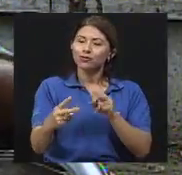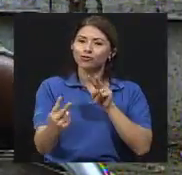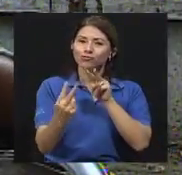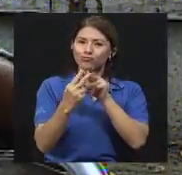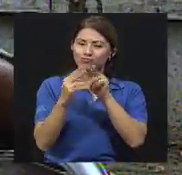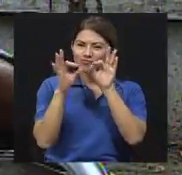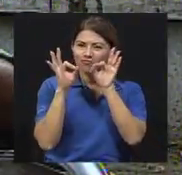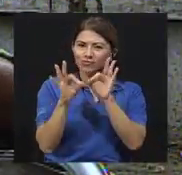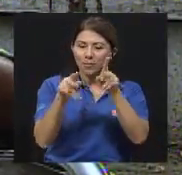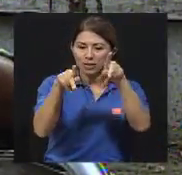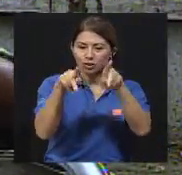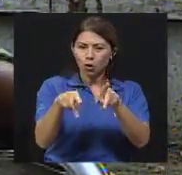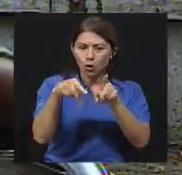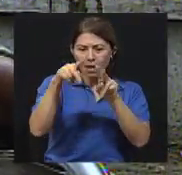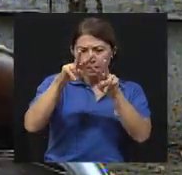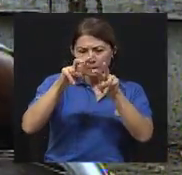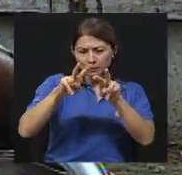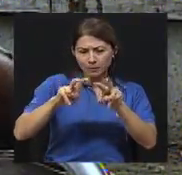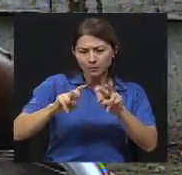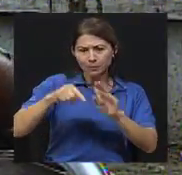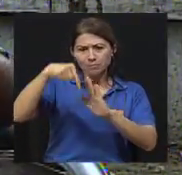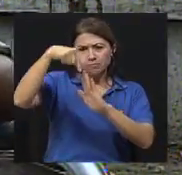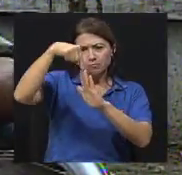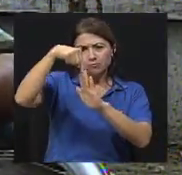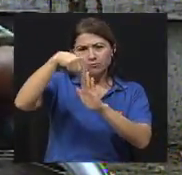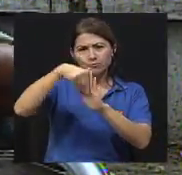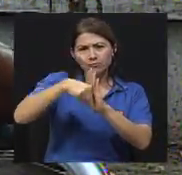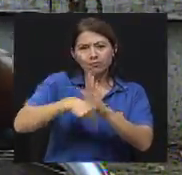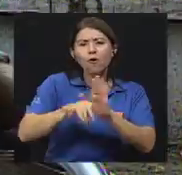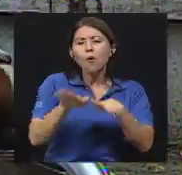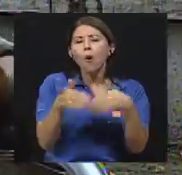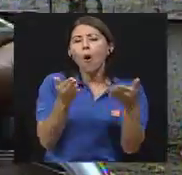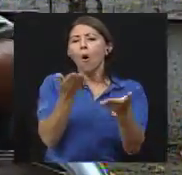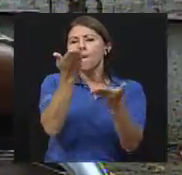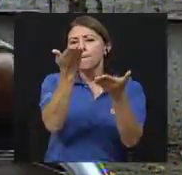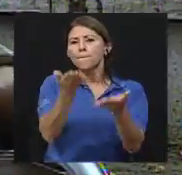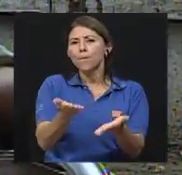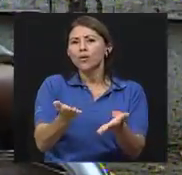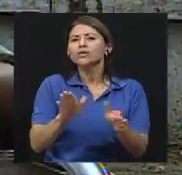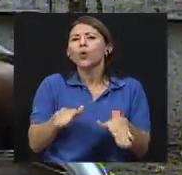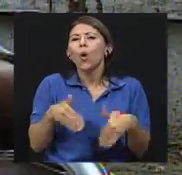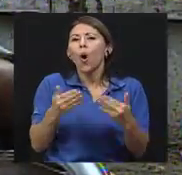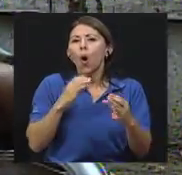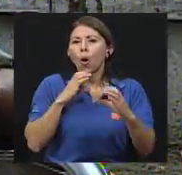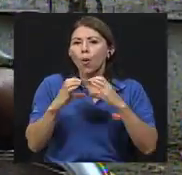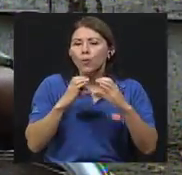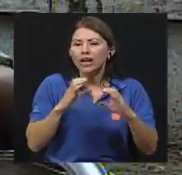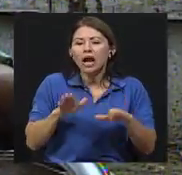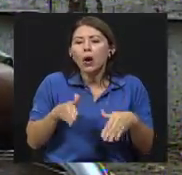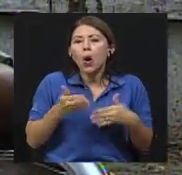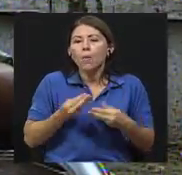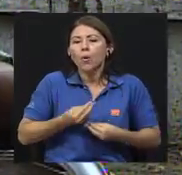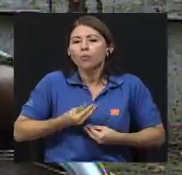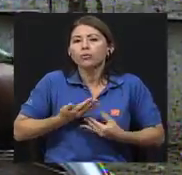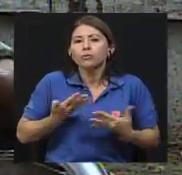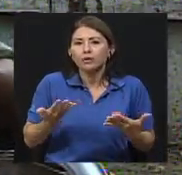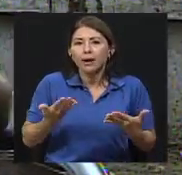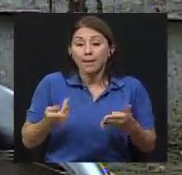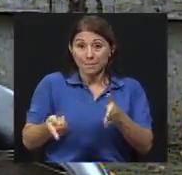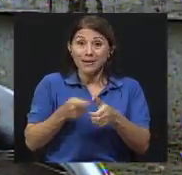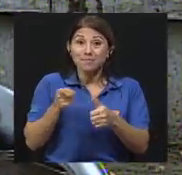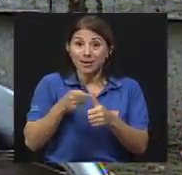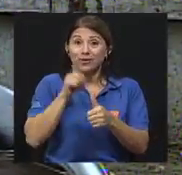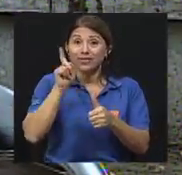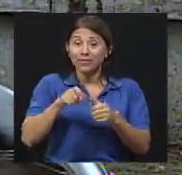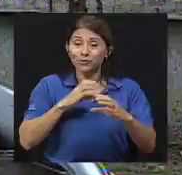esa persona, cómo es, cómo reacciona, cómo se comunica, ¿verdad? Muchas veces tenemos que crear